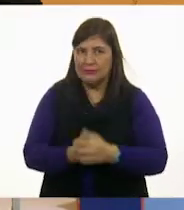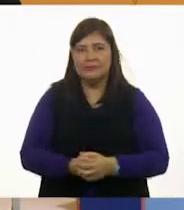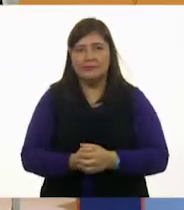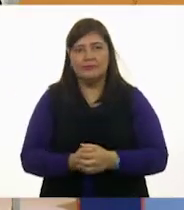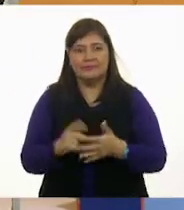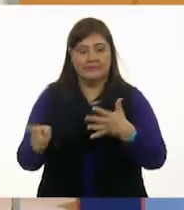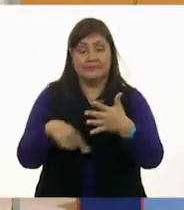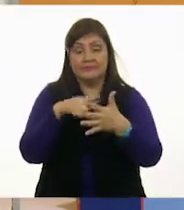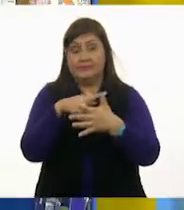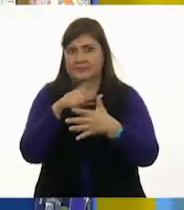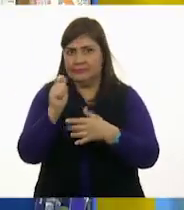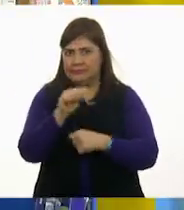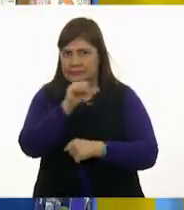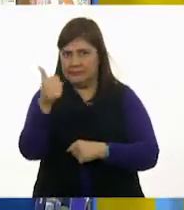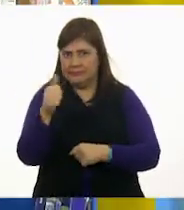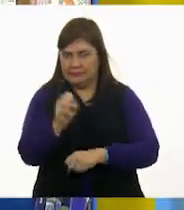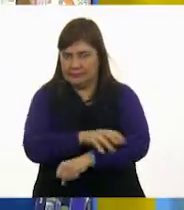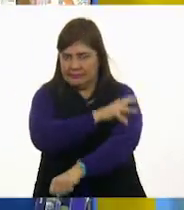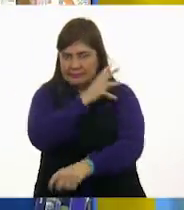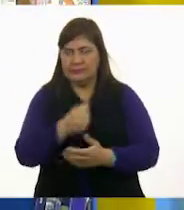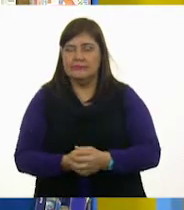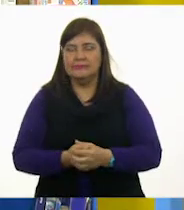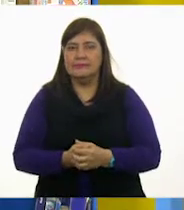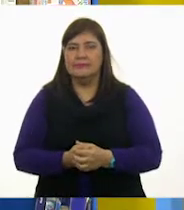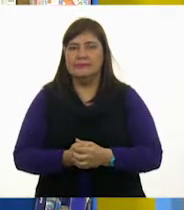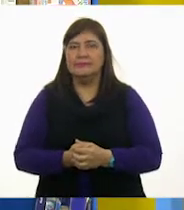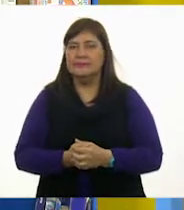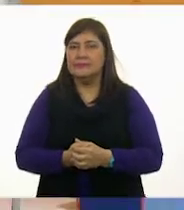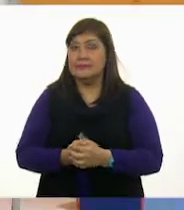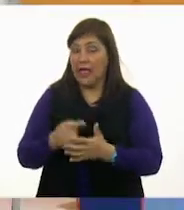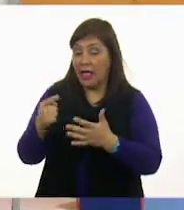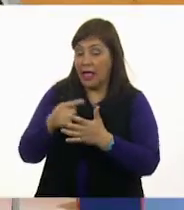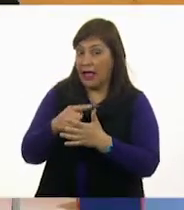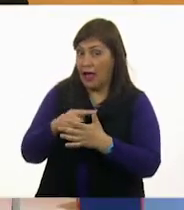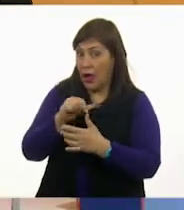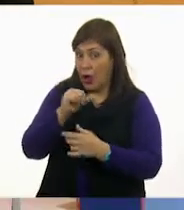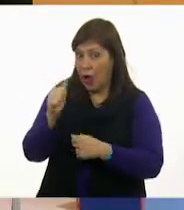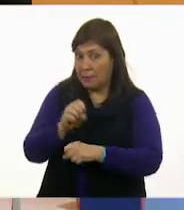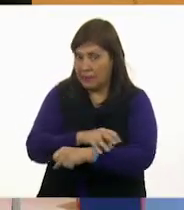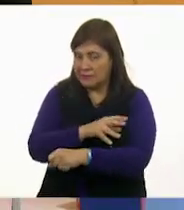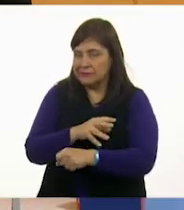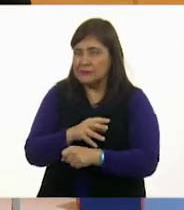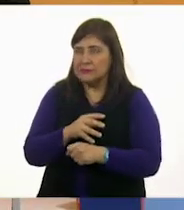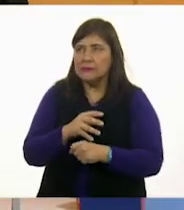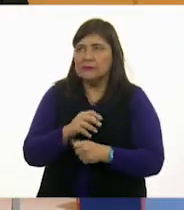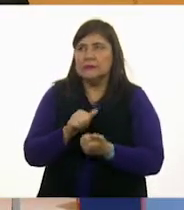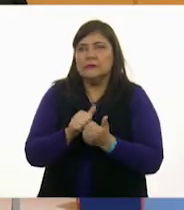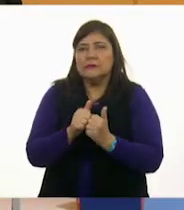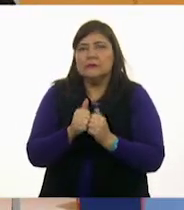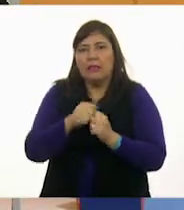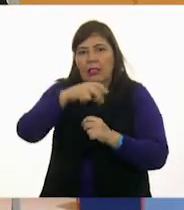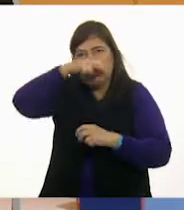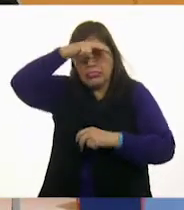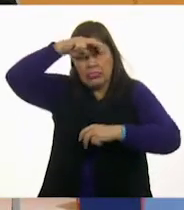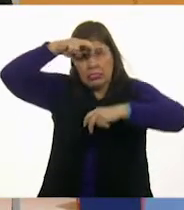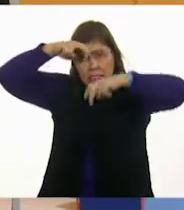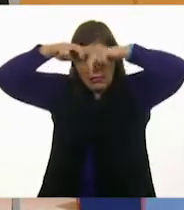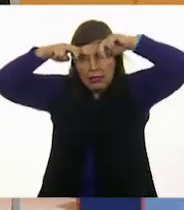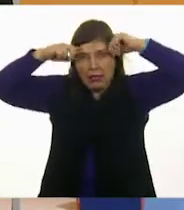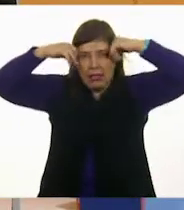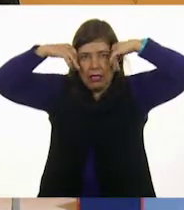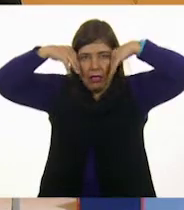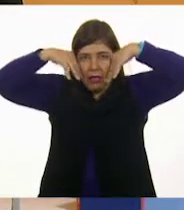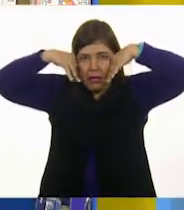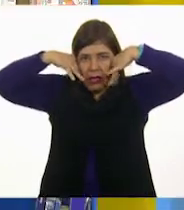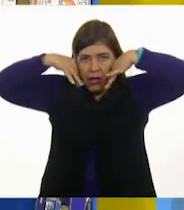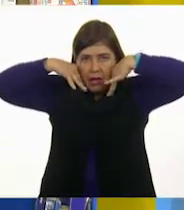Siguiente emoción. Sí. Con esta emoción empiezas a sudar, a temblar.